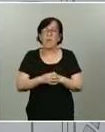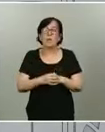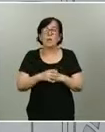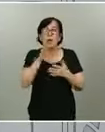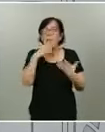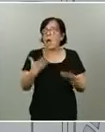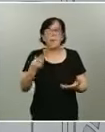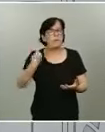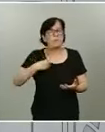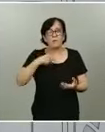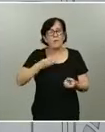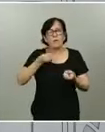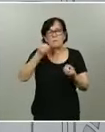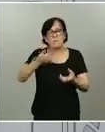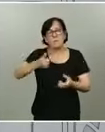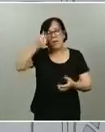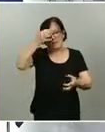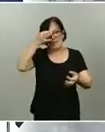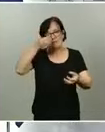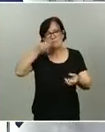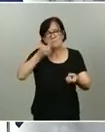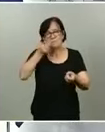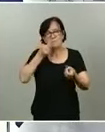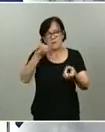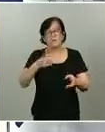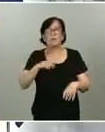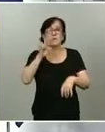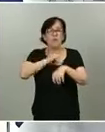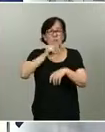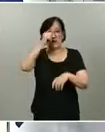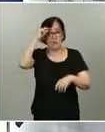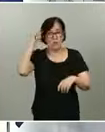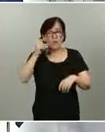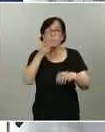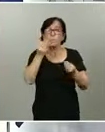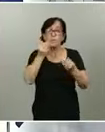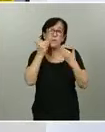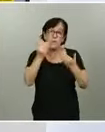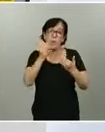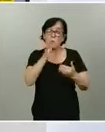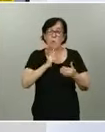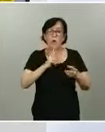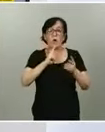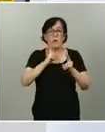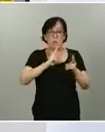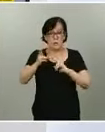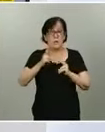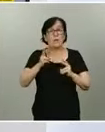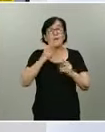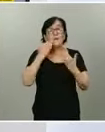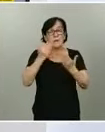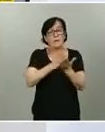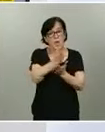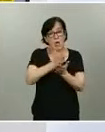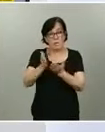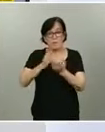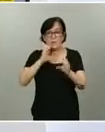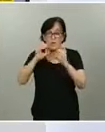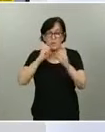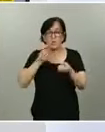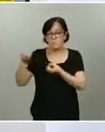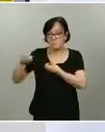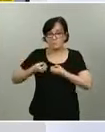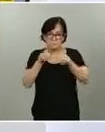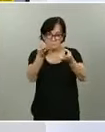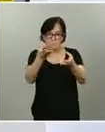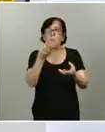darles muchos más datos. Doctor Fernando Simón, muchas gracias por responder. Gracias a los medios por trasladarnos y trasladarle sus preguntas. Buenas tardes.